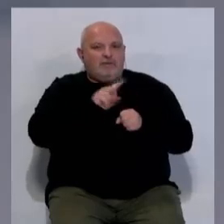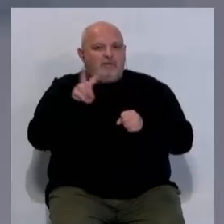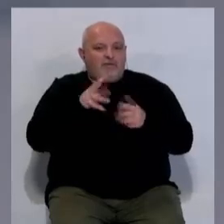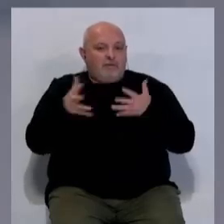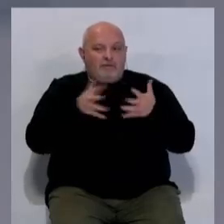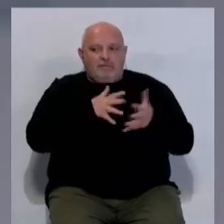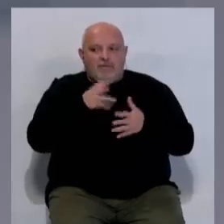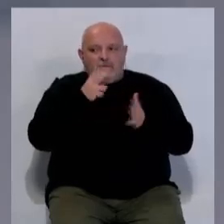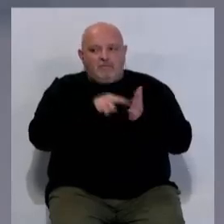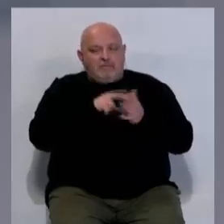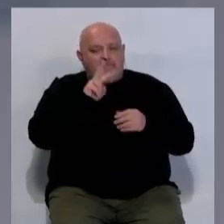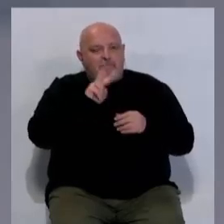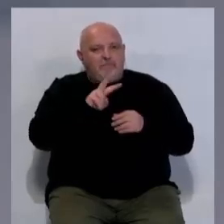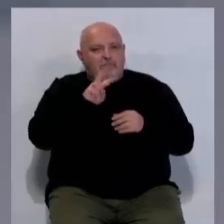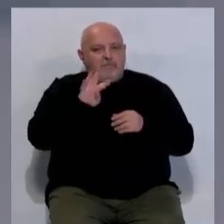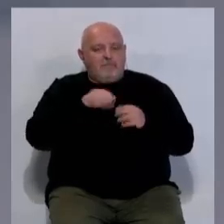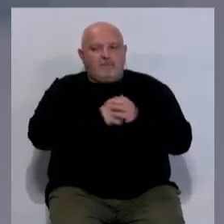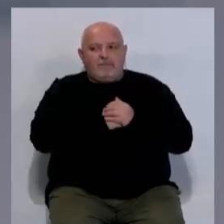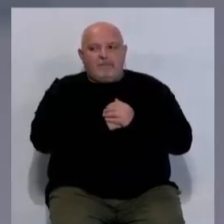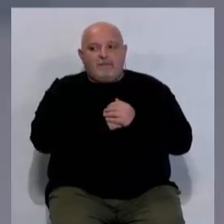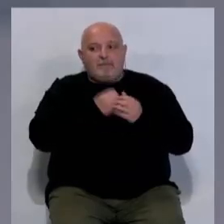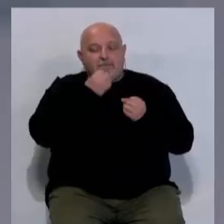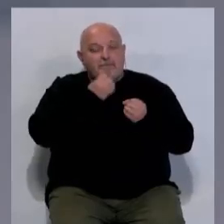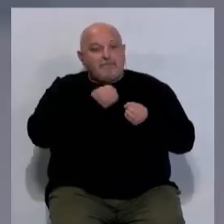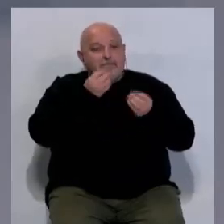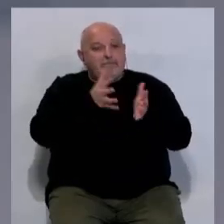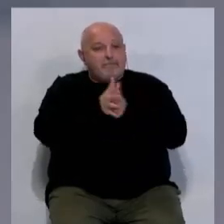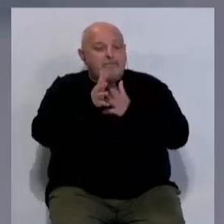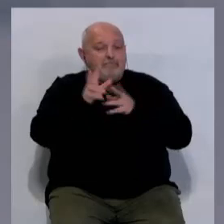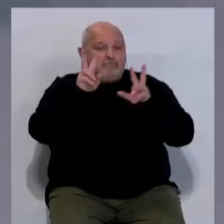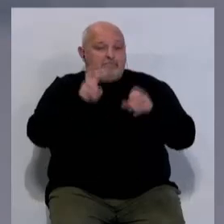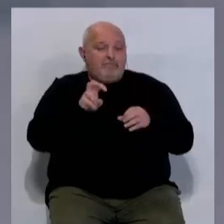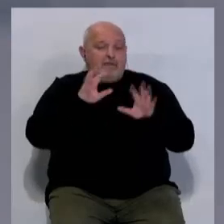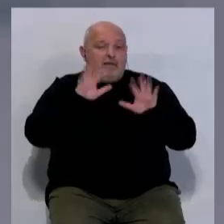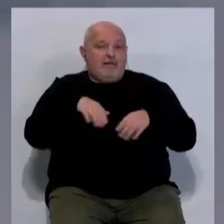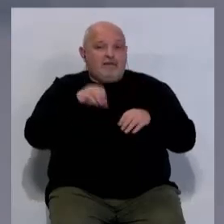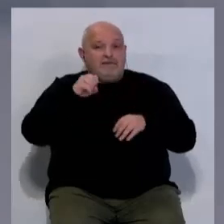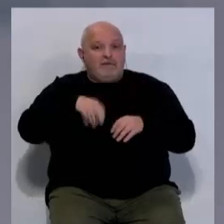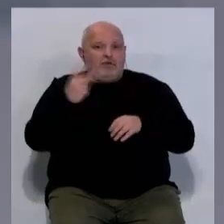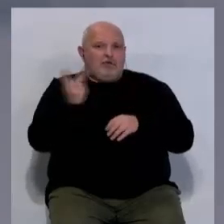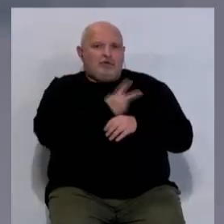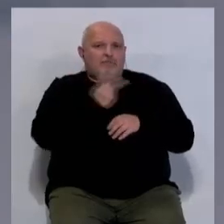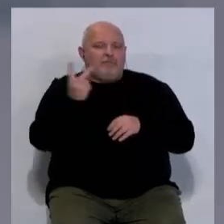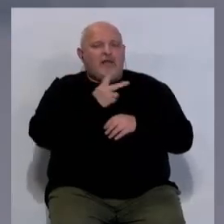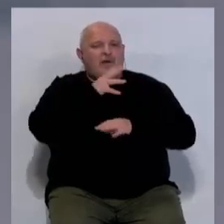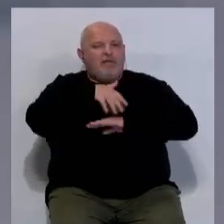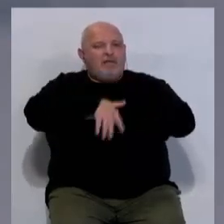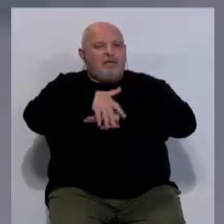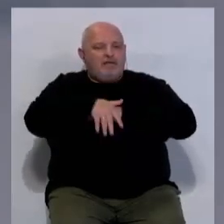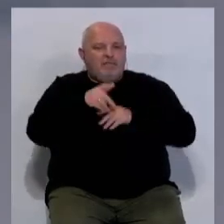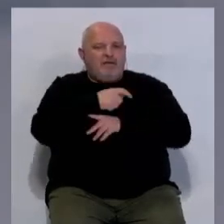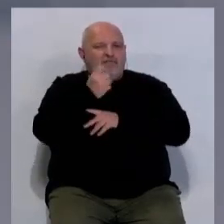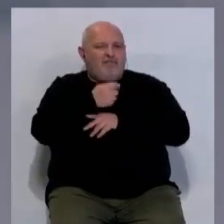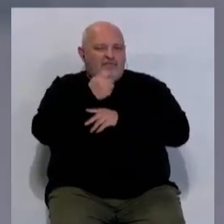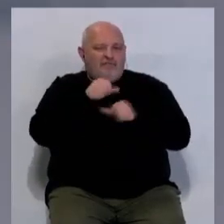de marzo de 2024. Lo adelantamos ya en el sumario, Cádiz y San Fernando tendrán agua depurada para